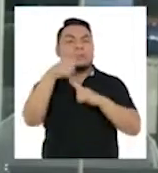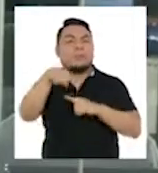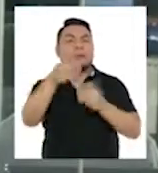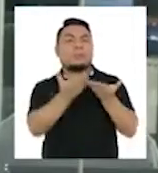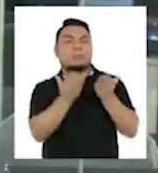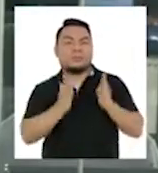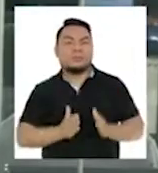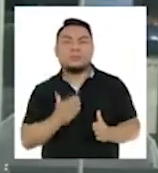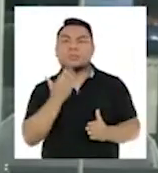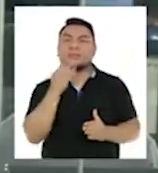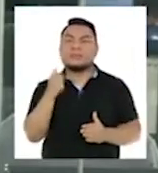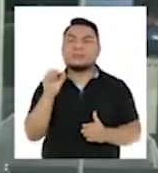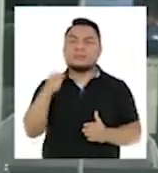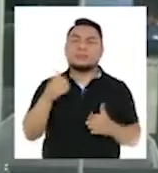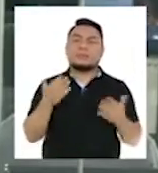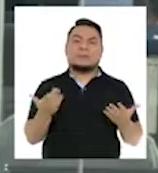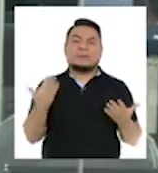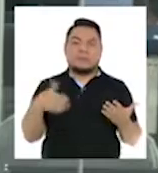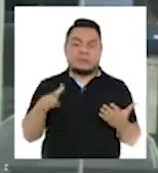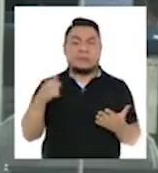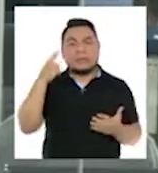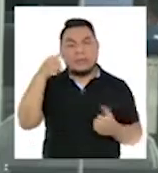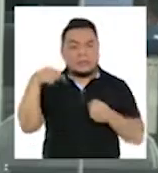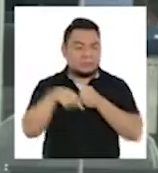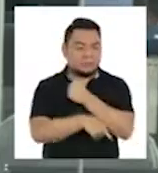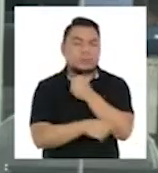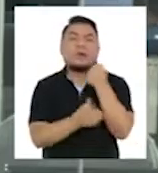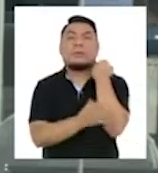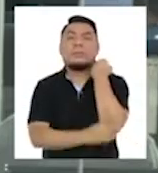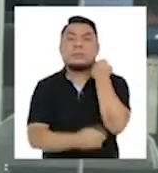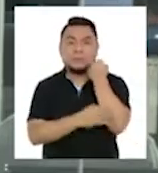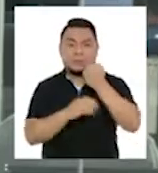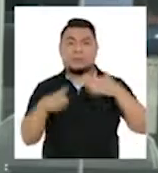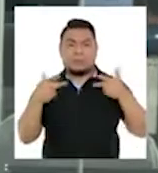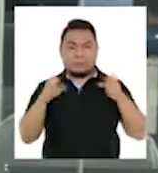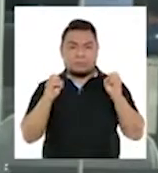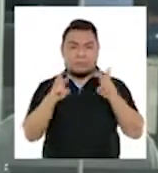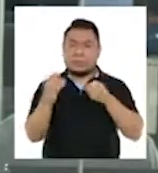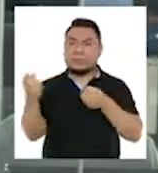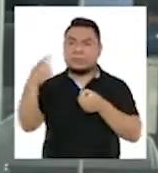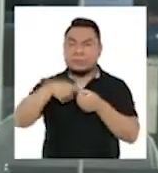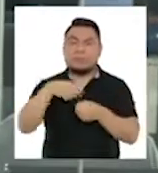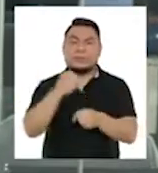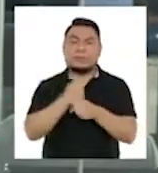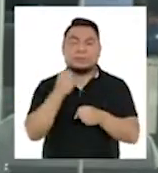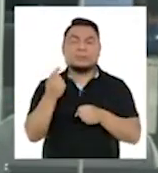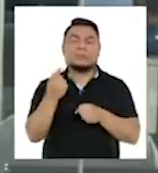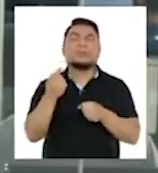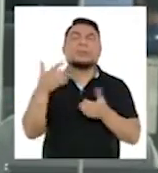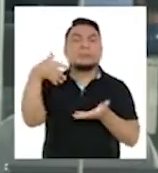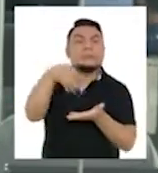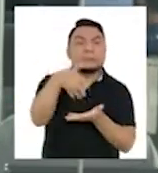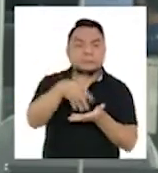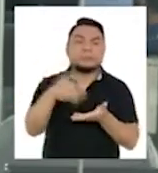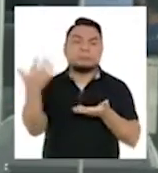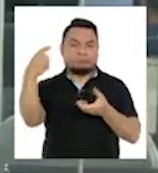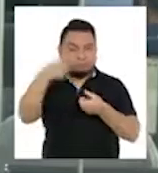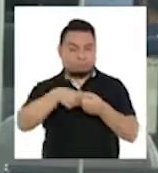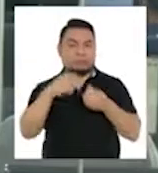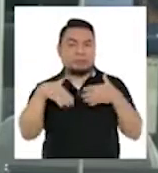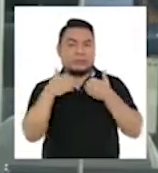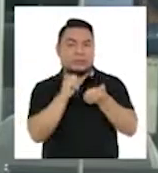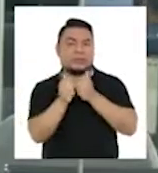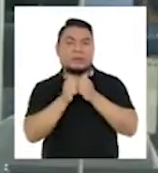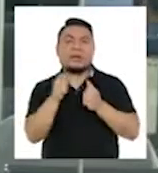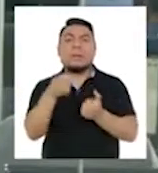alumnos que se encuentren en extrema pobreza. De acuerdo a la Casa Superior de Estudios, los estudiantes podrán postular sin